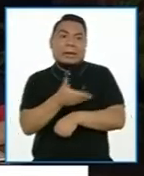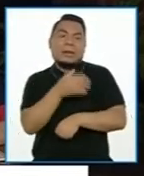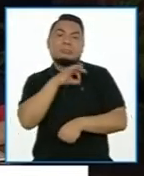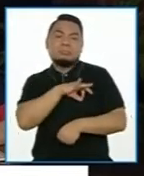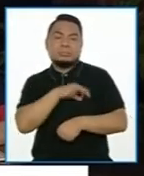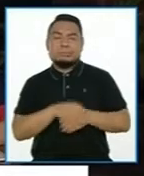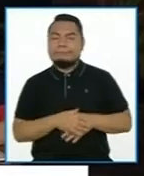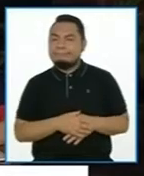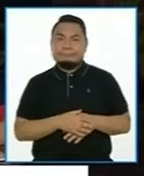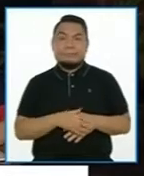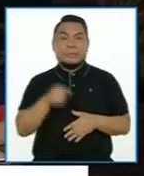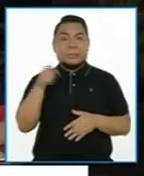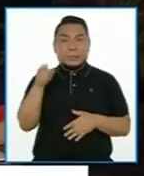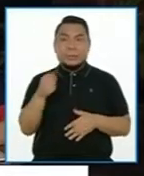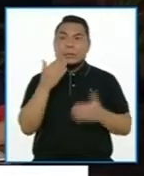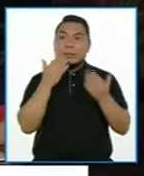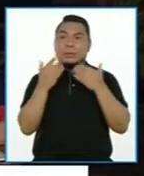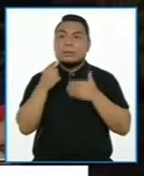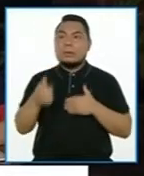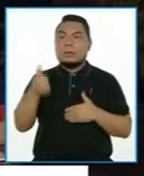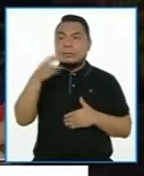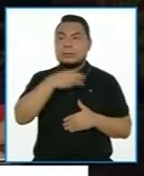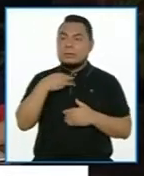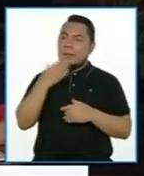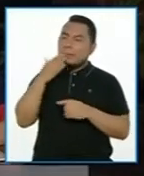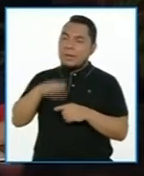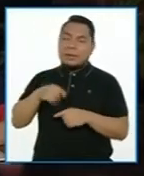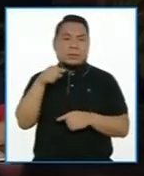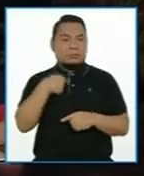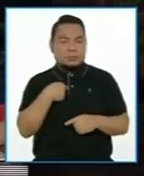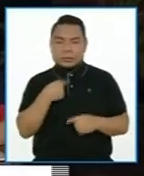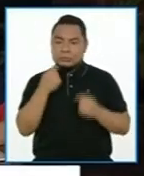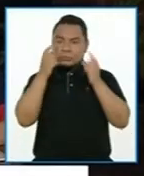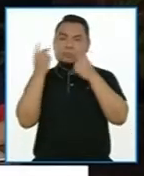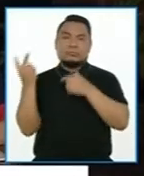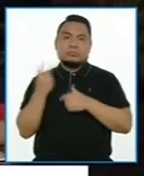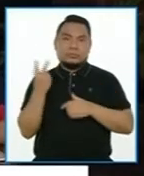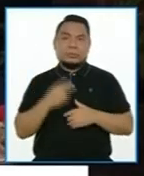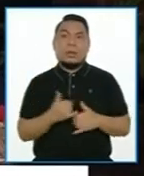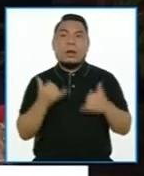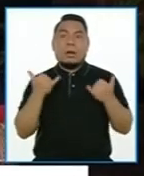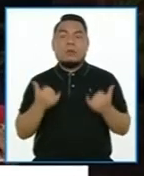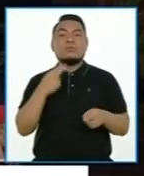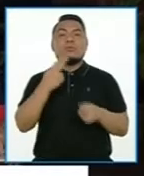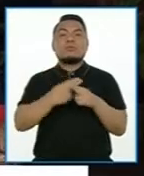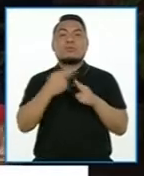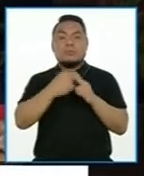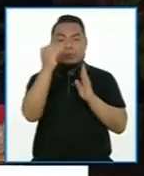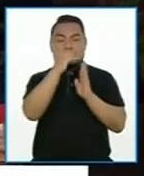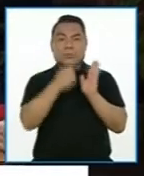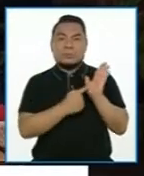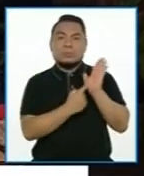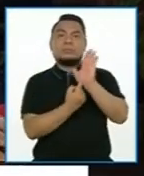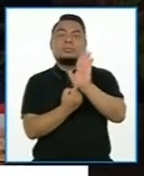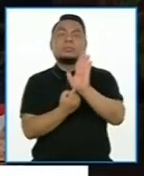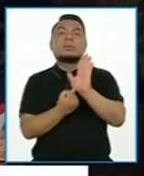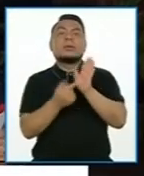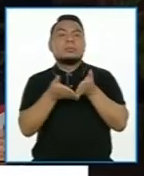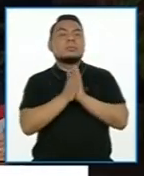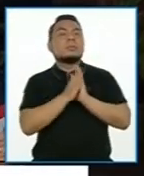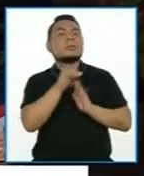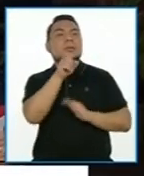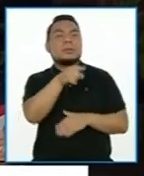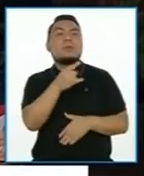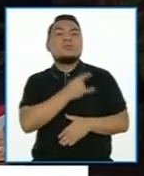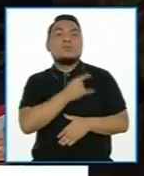con la presidenta del Consejo de Ministros y conmigo. Estamos remitiendo esta lista que hemos solicitado para